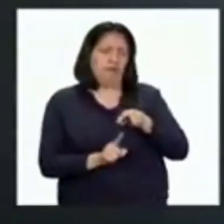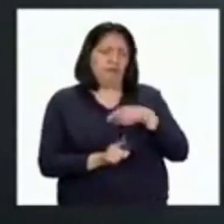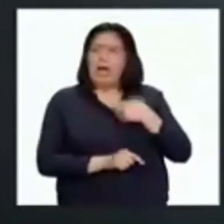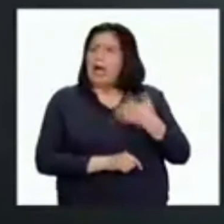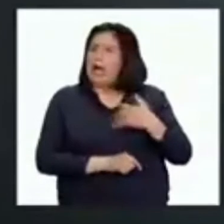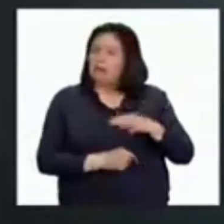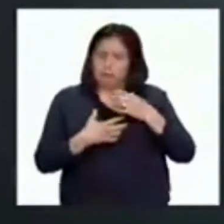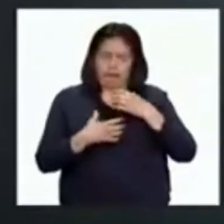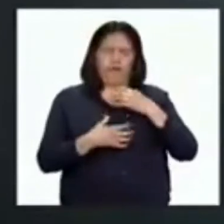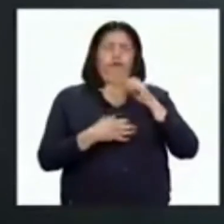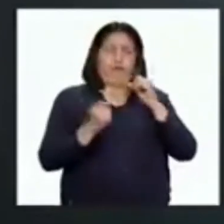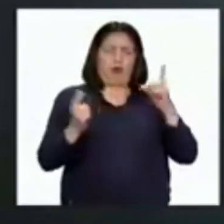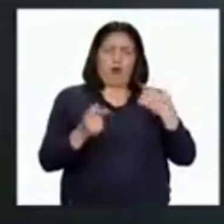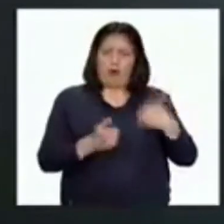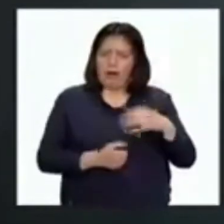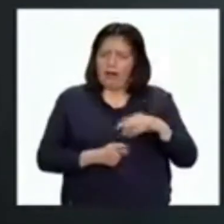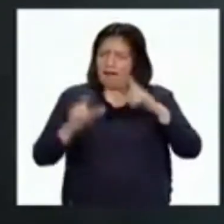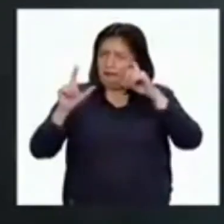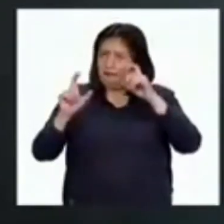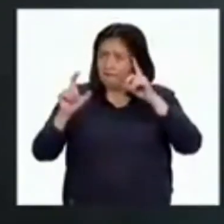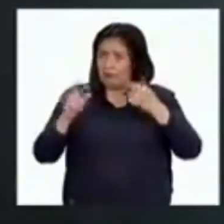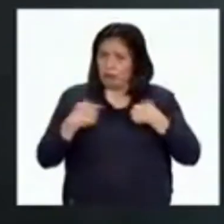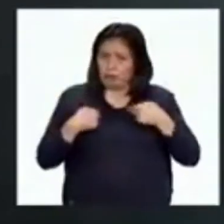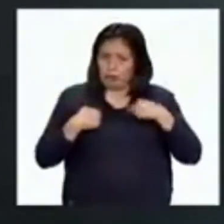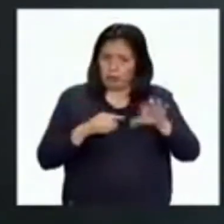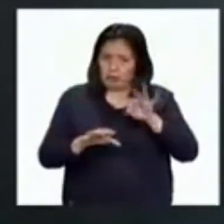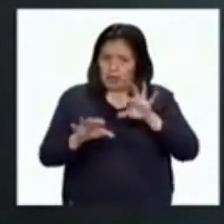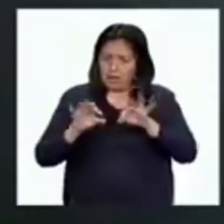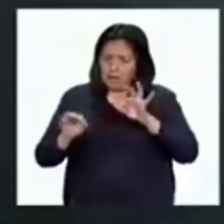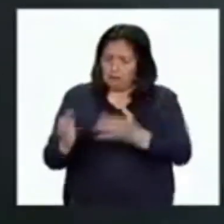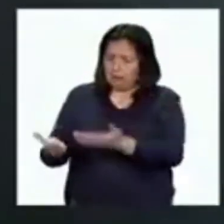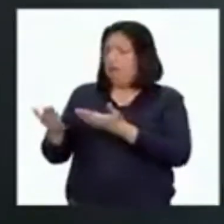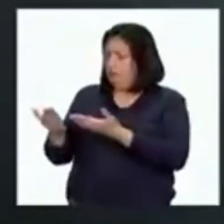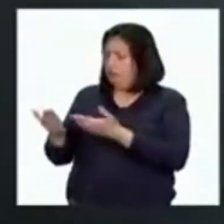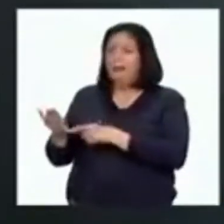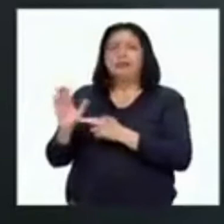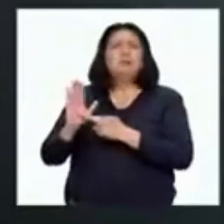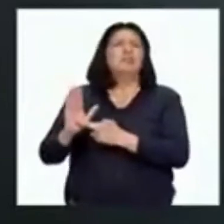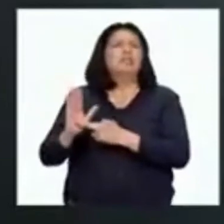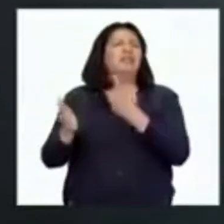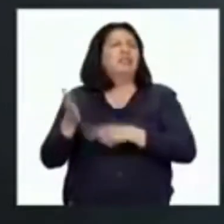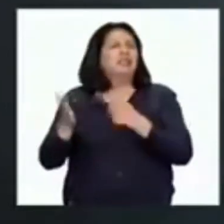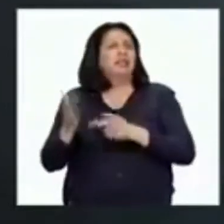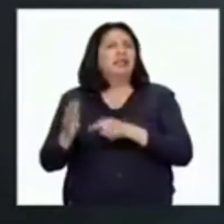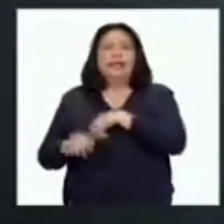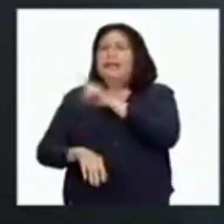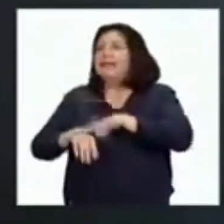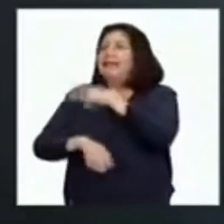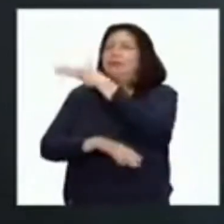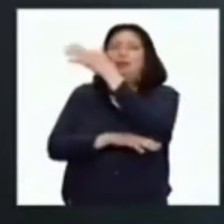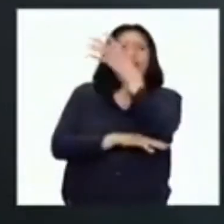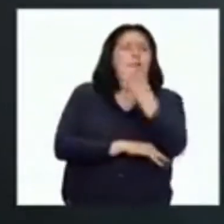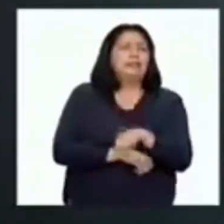sorprendió muchísimo. Todas las fotos que yo había seleccionado representaban la resiliencia de la naturaleza,